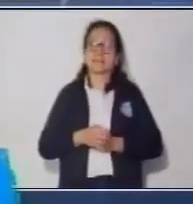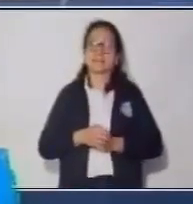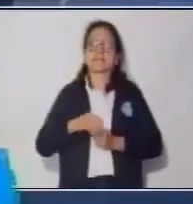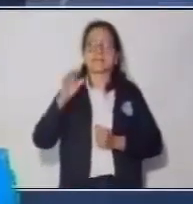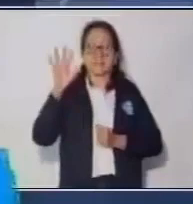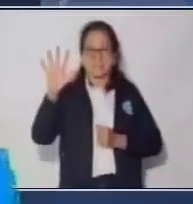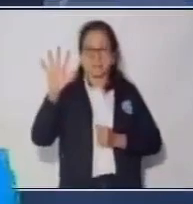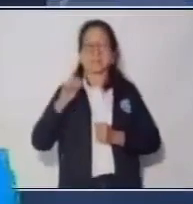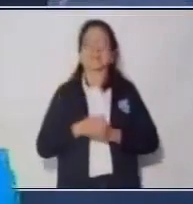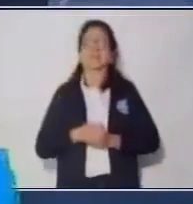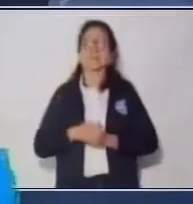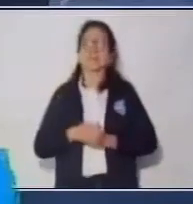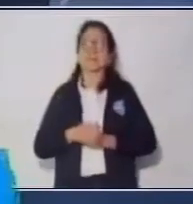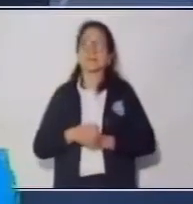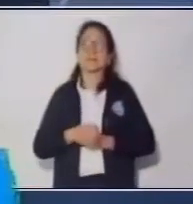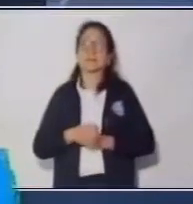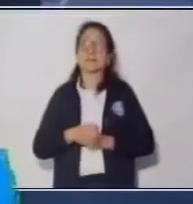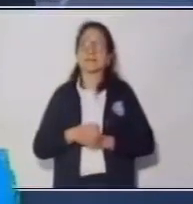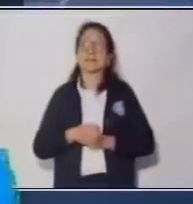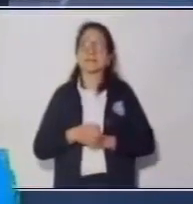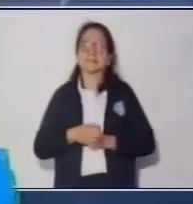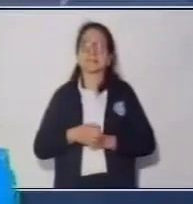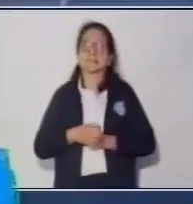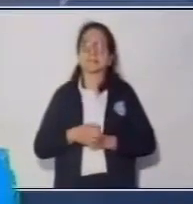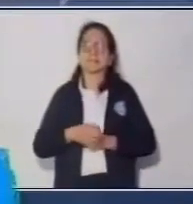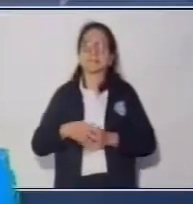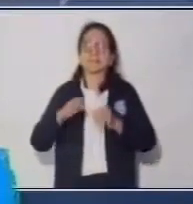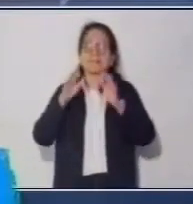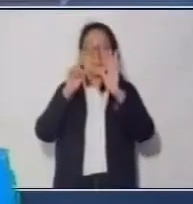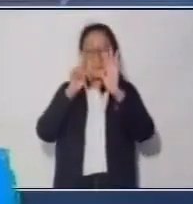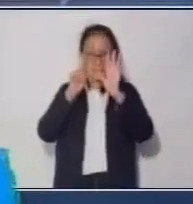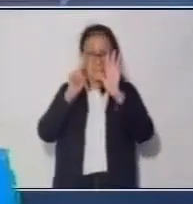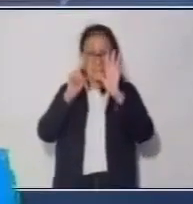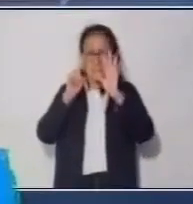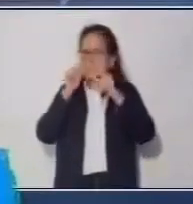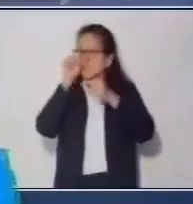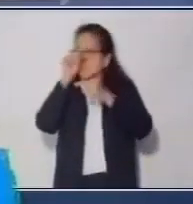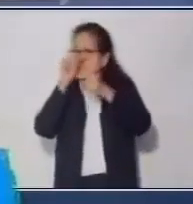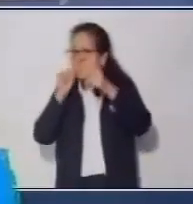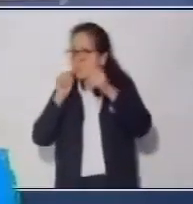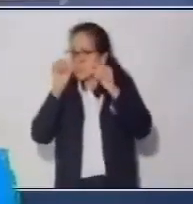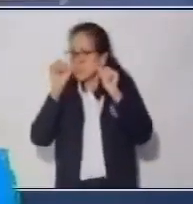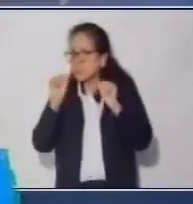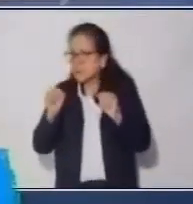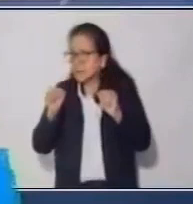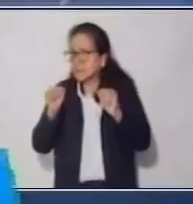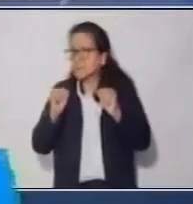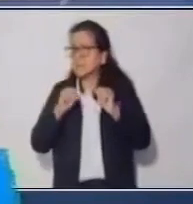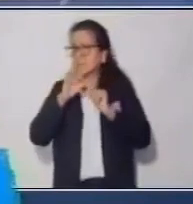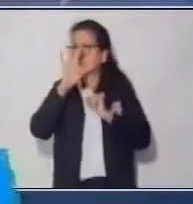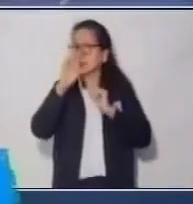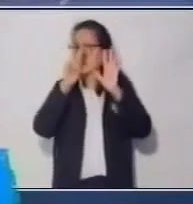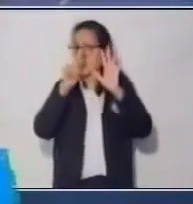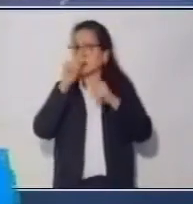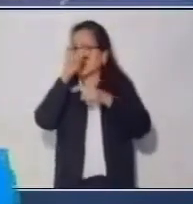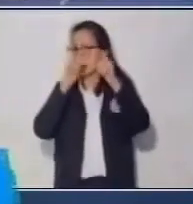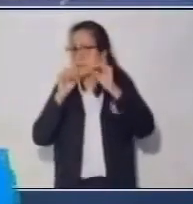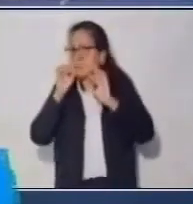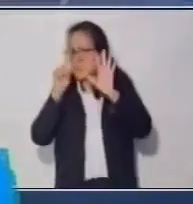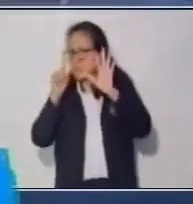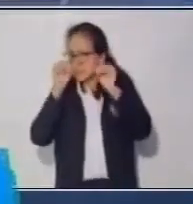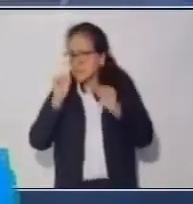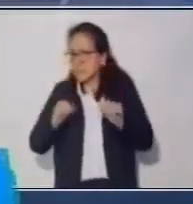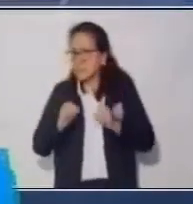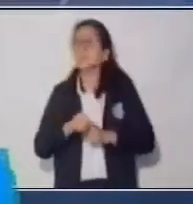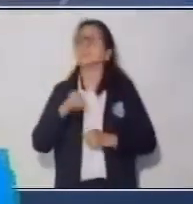Luego, indicamos que el 6. ¿El 6 es divisible dentro de 36? Sí. ¿El